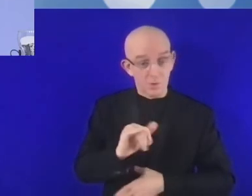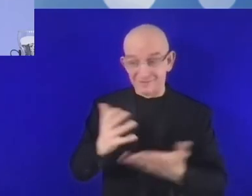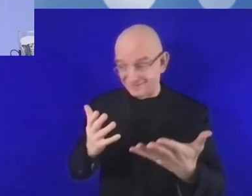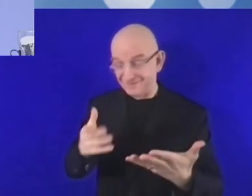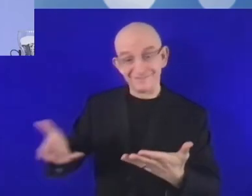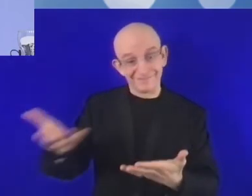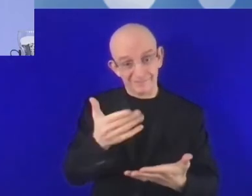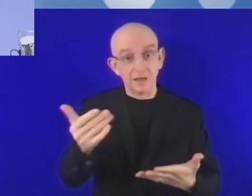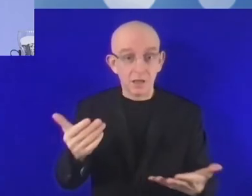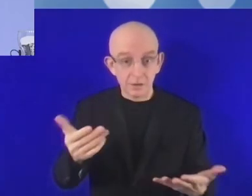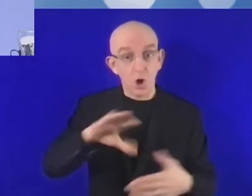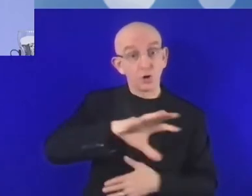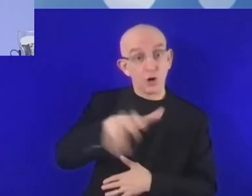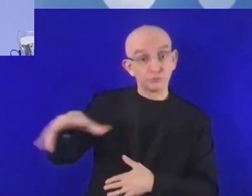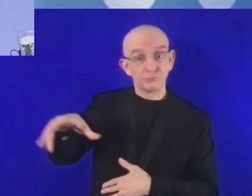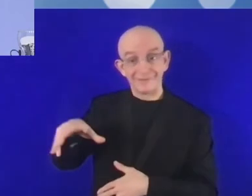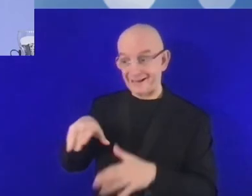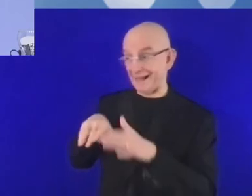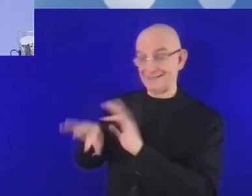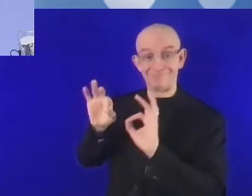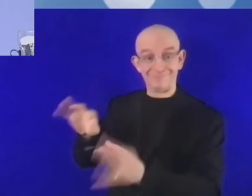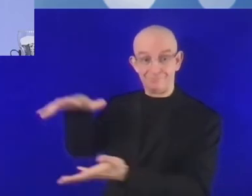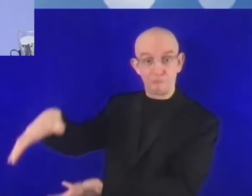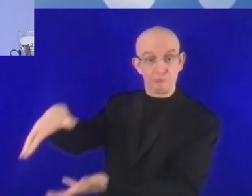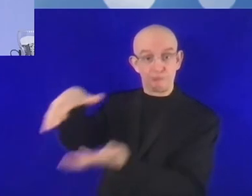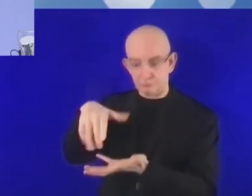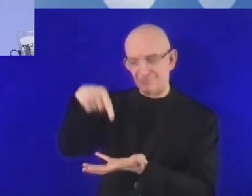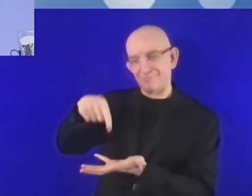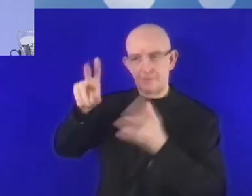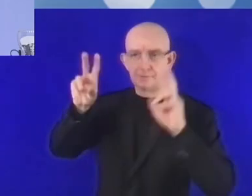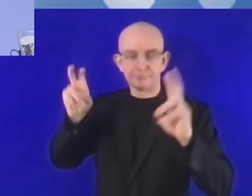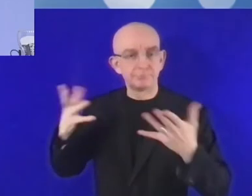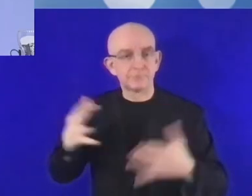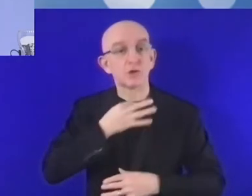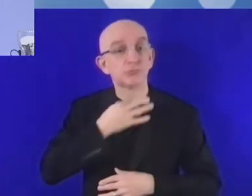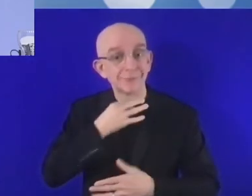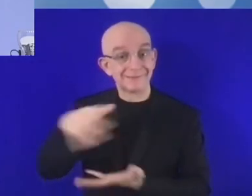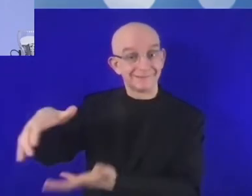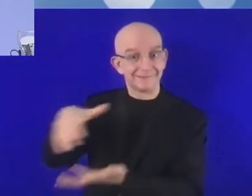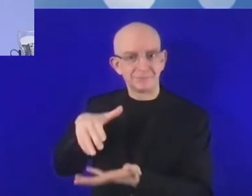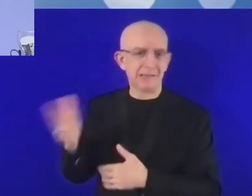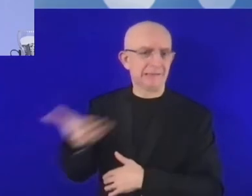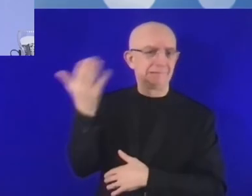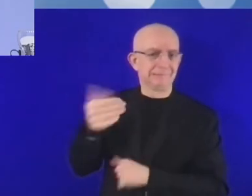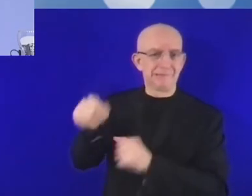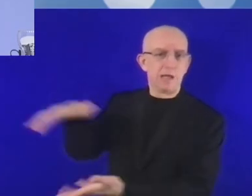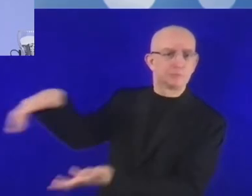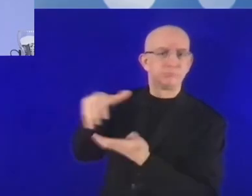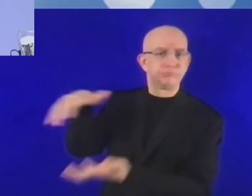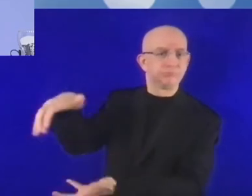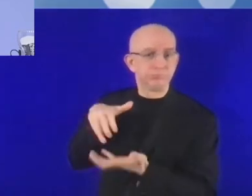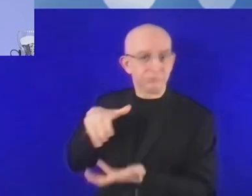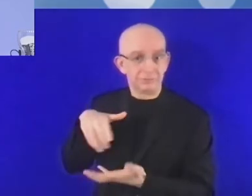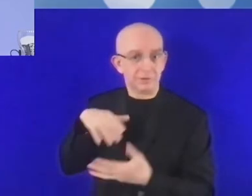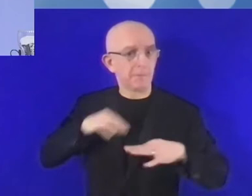Seguro que en varios países el acceso al capital de riesgo resulta más